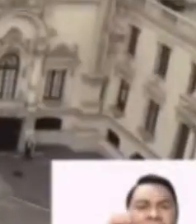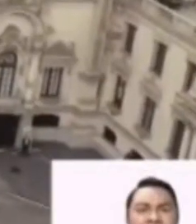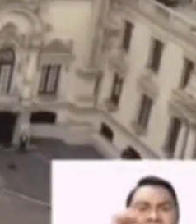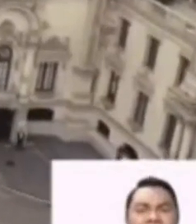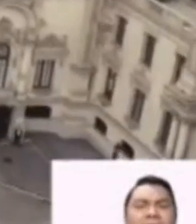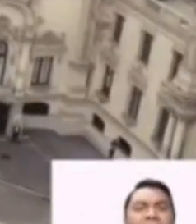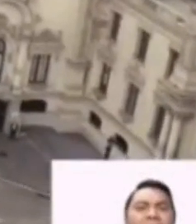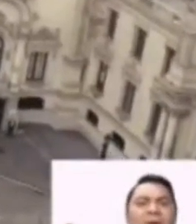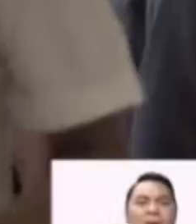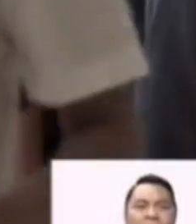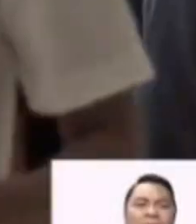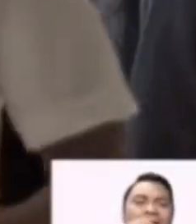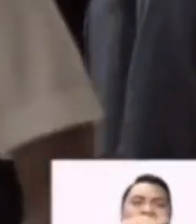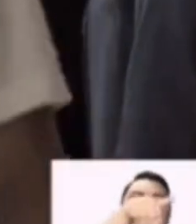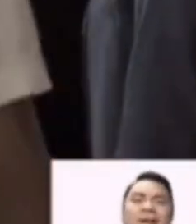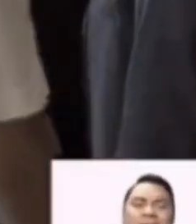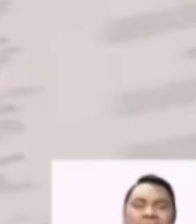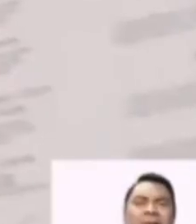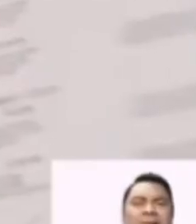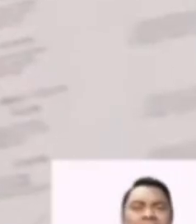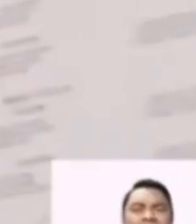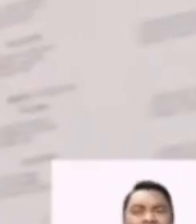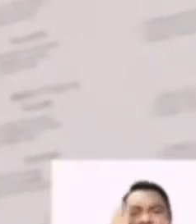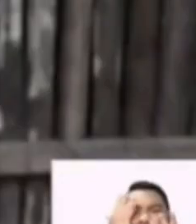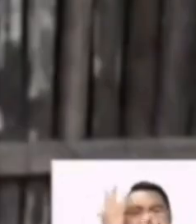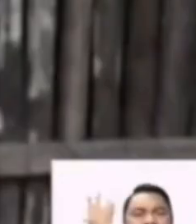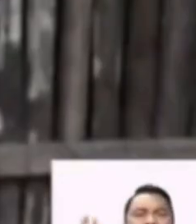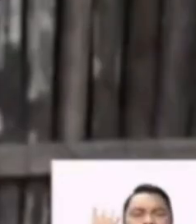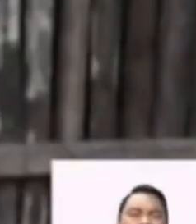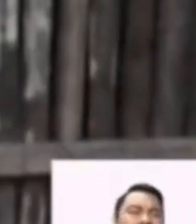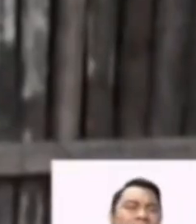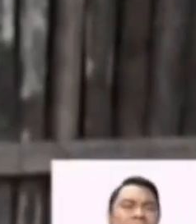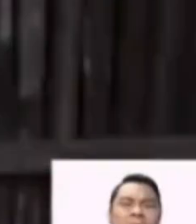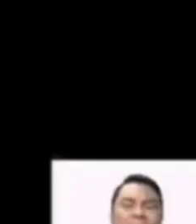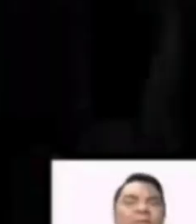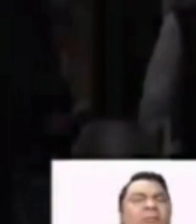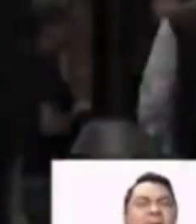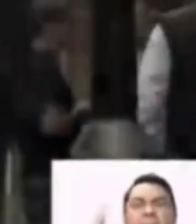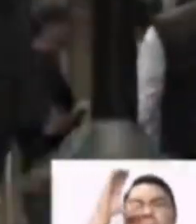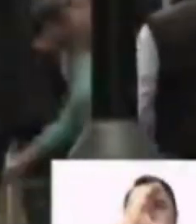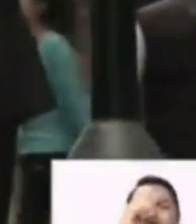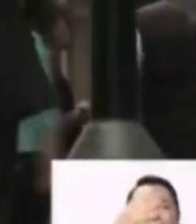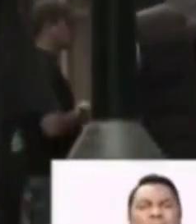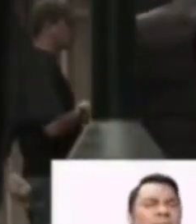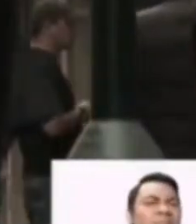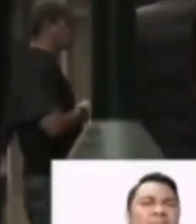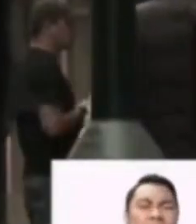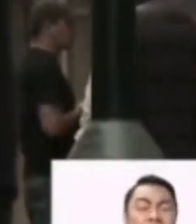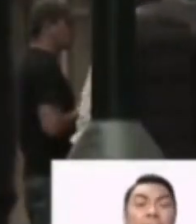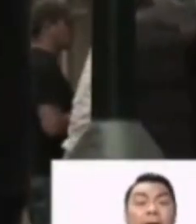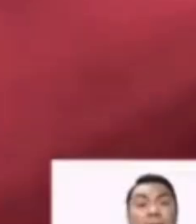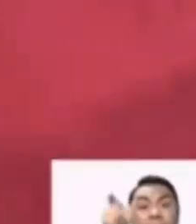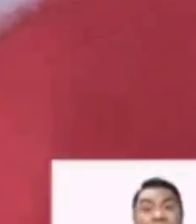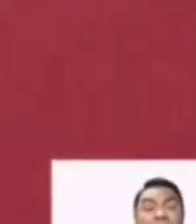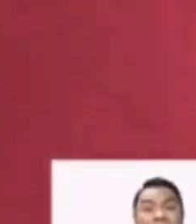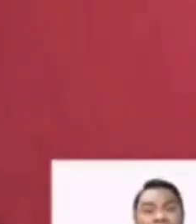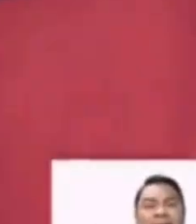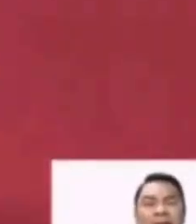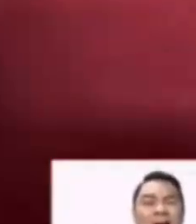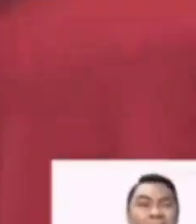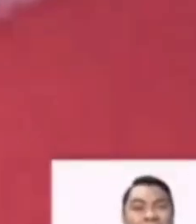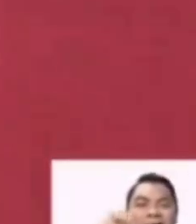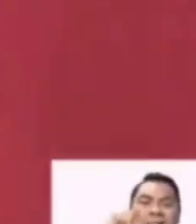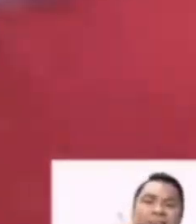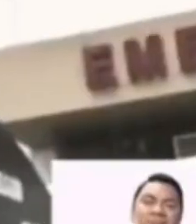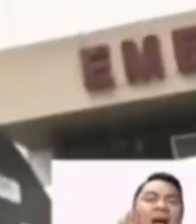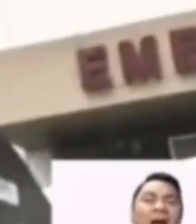Sí, otra vez las elecciones, las expectativas, las esperanzas. Pero, ¿qué buscamos en verdad? El héroe no es el que siempre